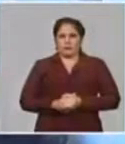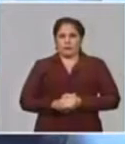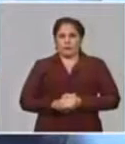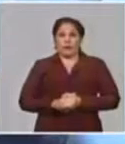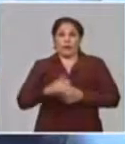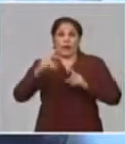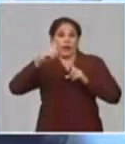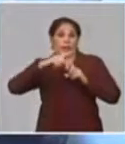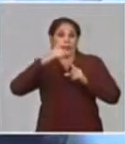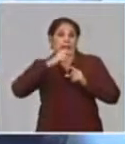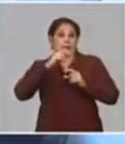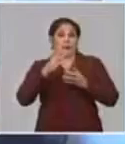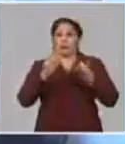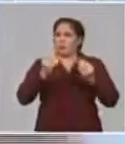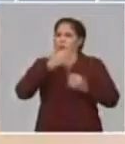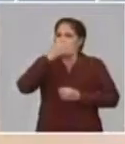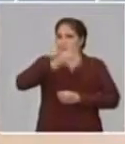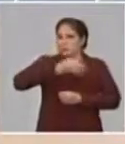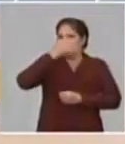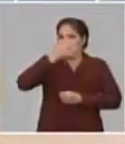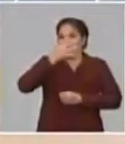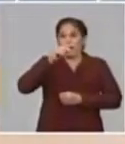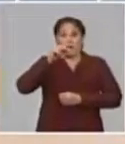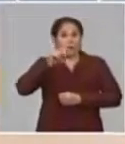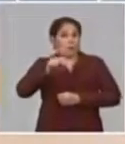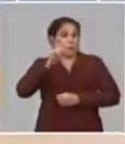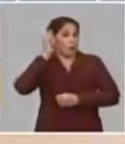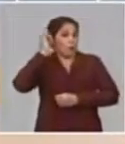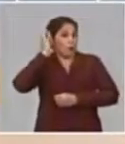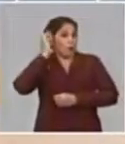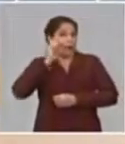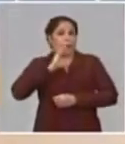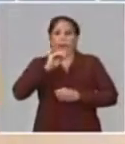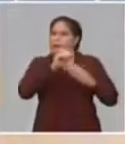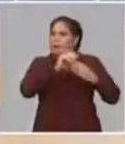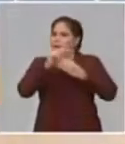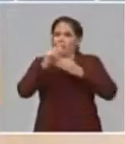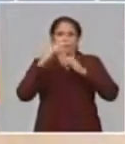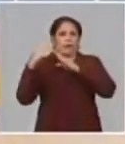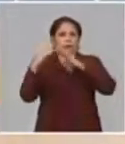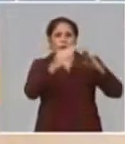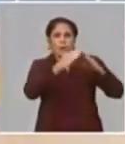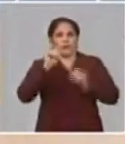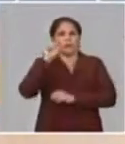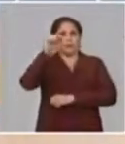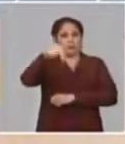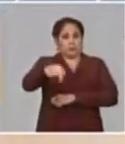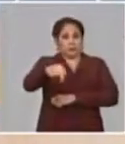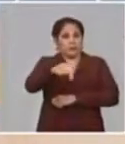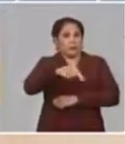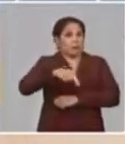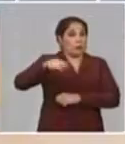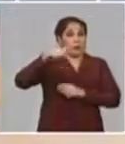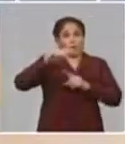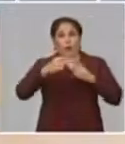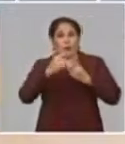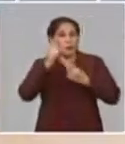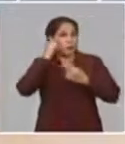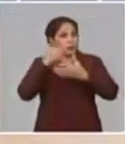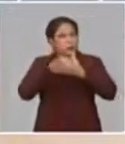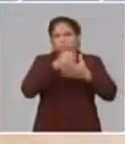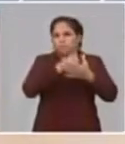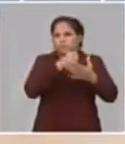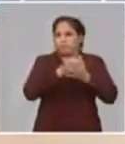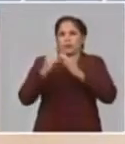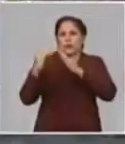De Teresa hay mucho que decir. De Teresa pudiéramos decir que es el líder de esta comunidad. Teresa es el motor impulsor